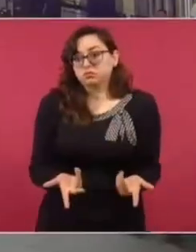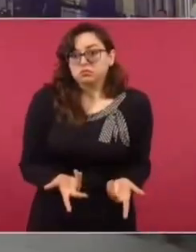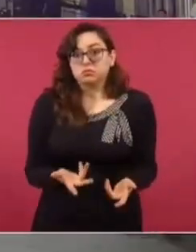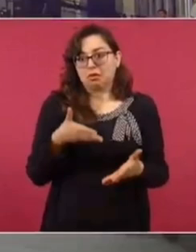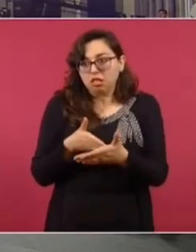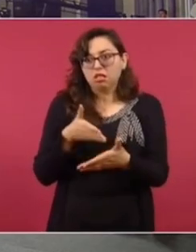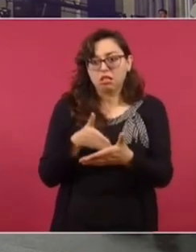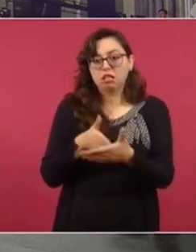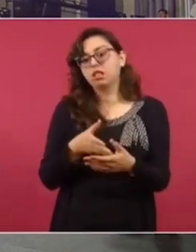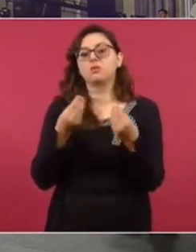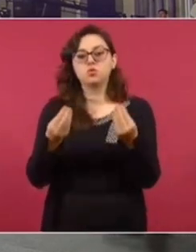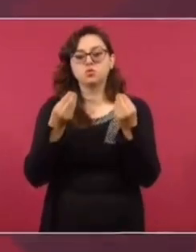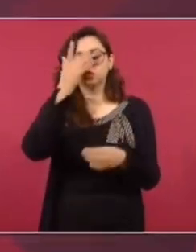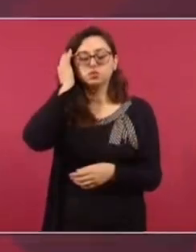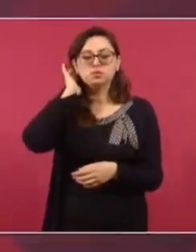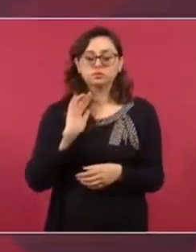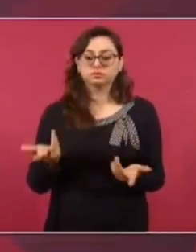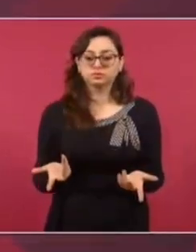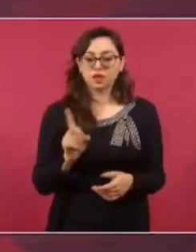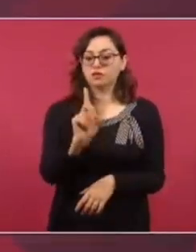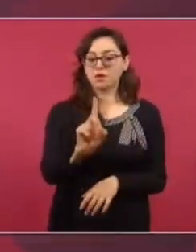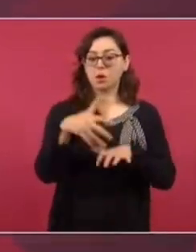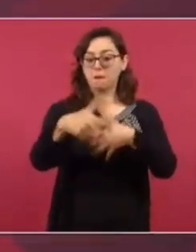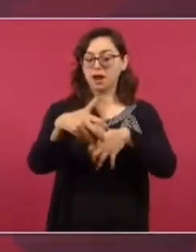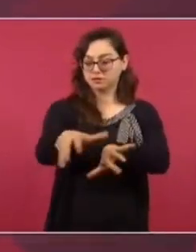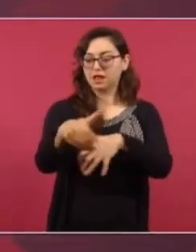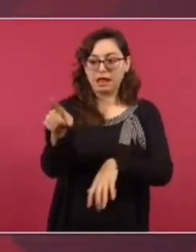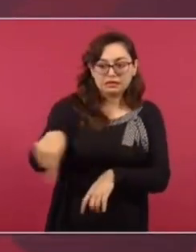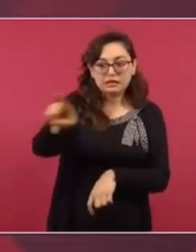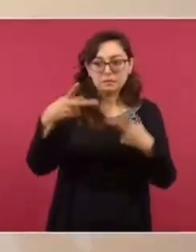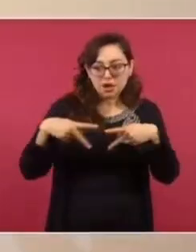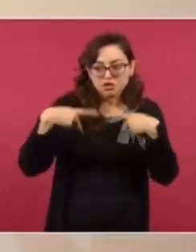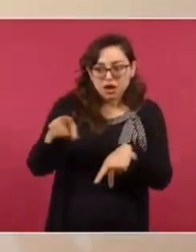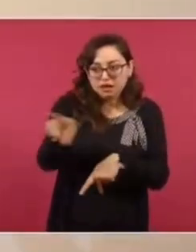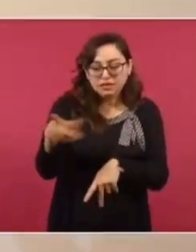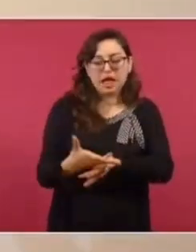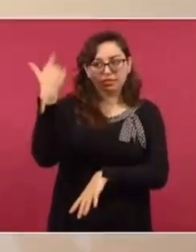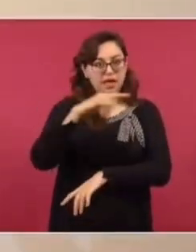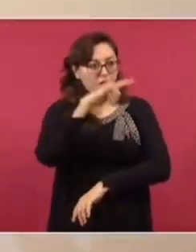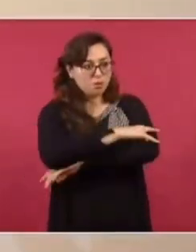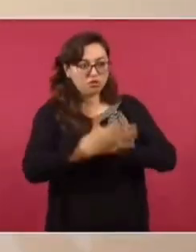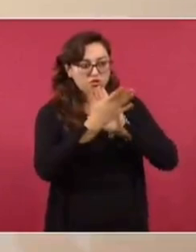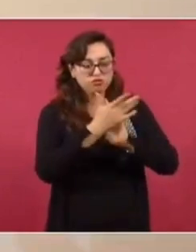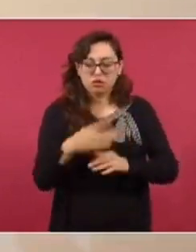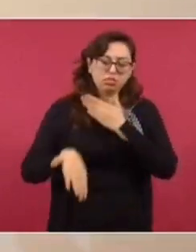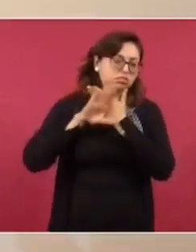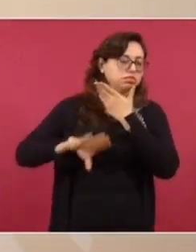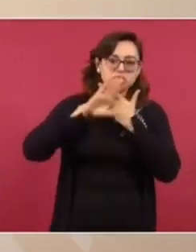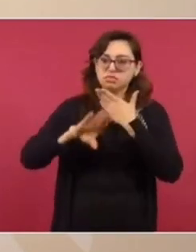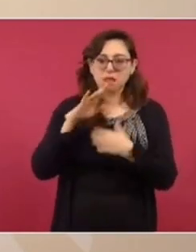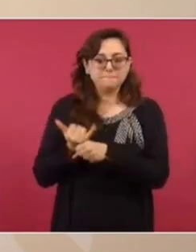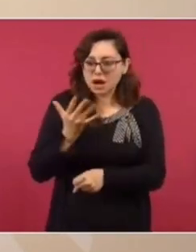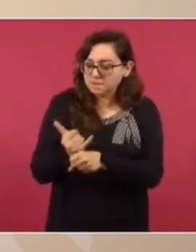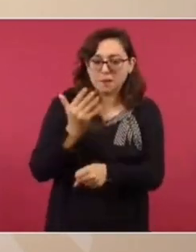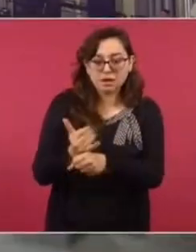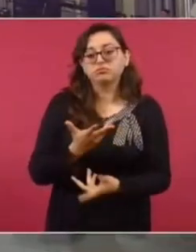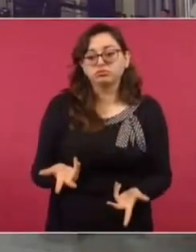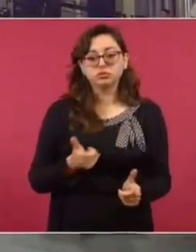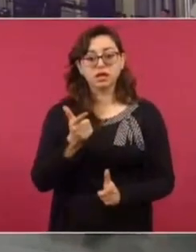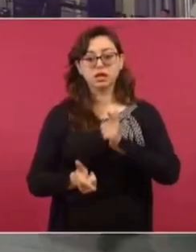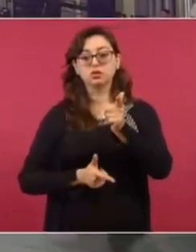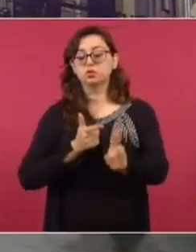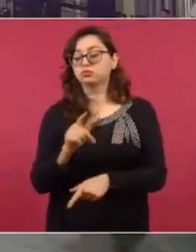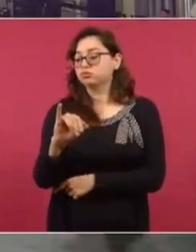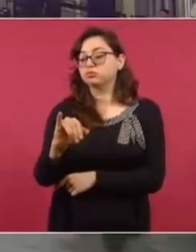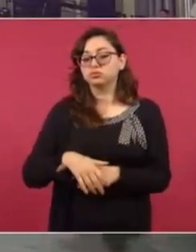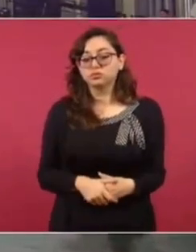amparos, de estos que vienen en el domingo, a protestar, de Claudio González y de Cosío y de todos esos. Pero aún